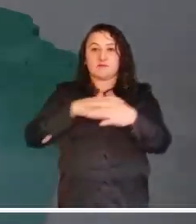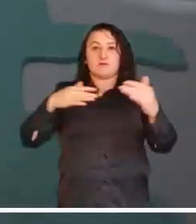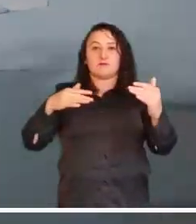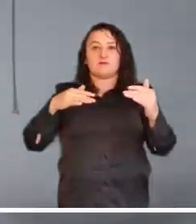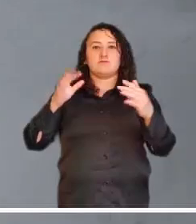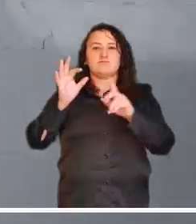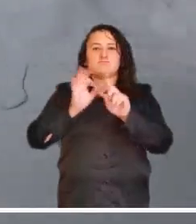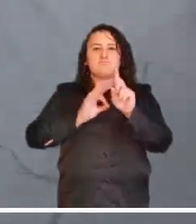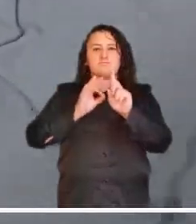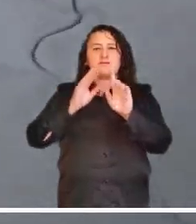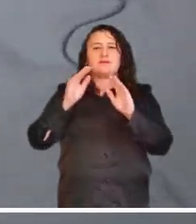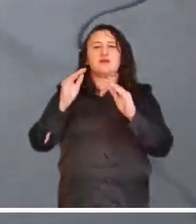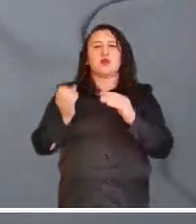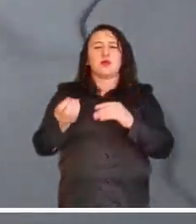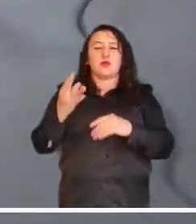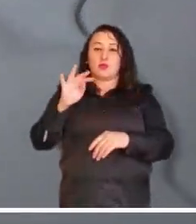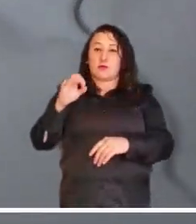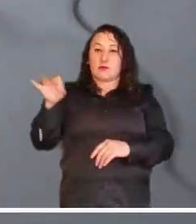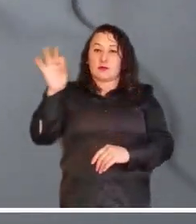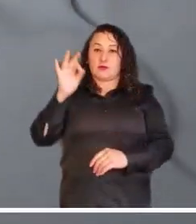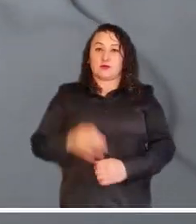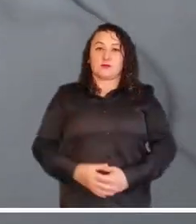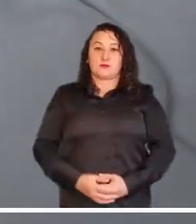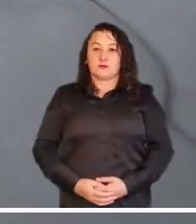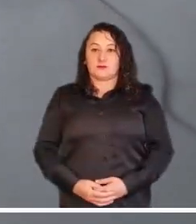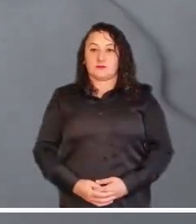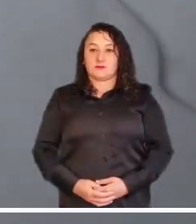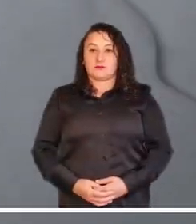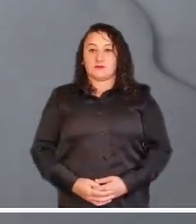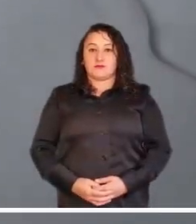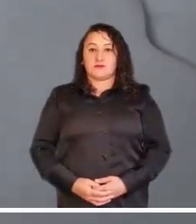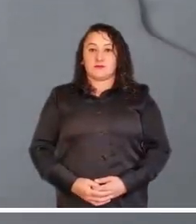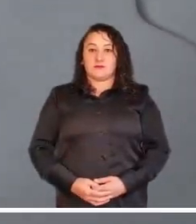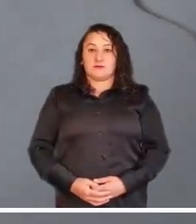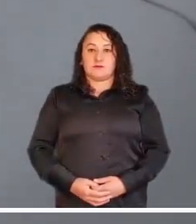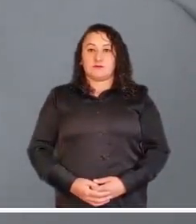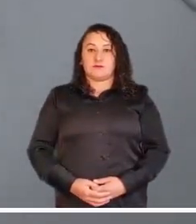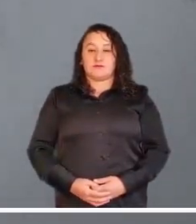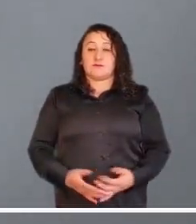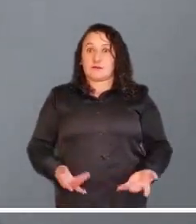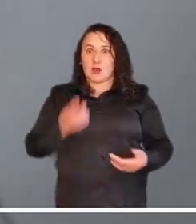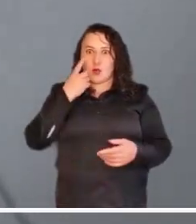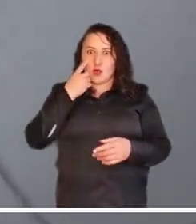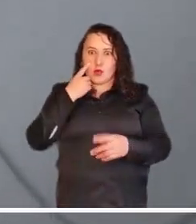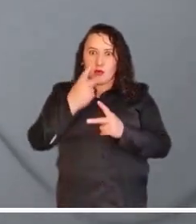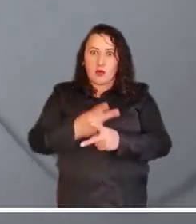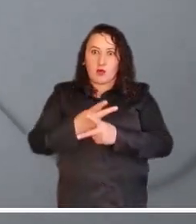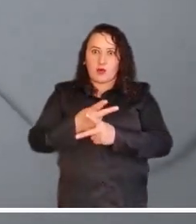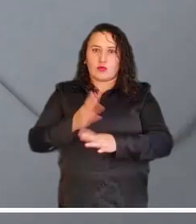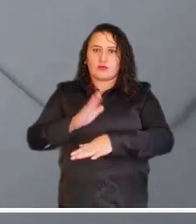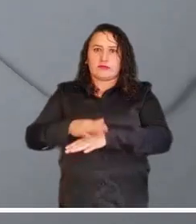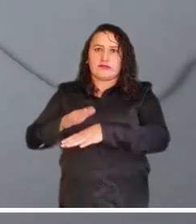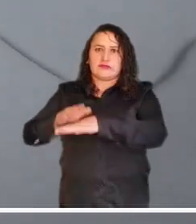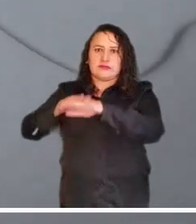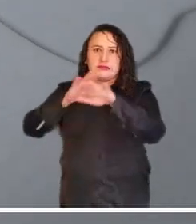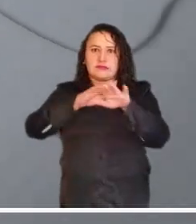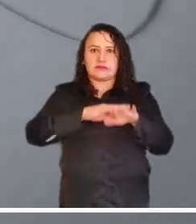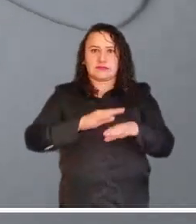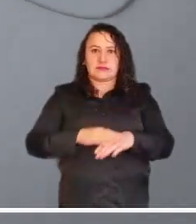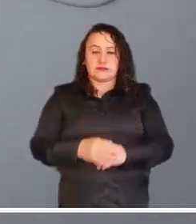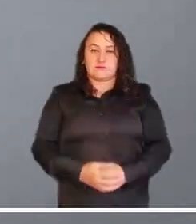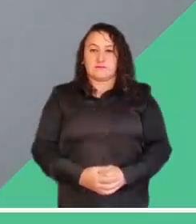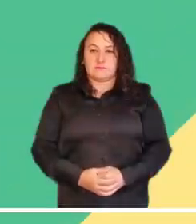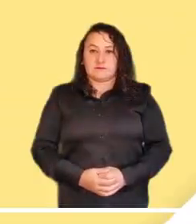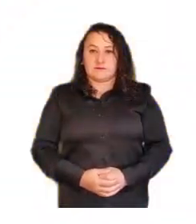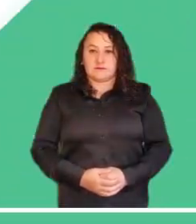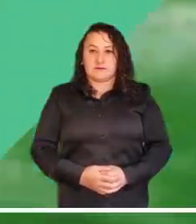Condiciones secas y semicubiertas tendremos en la capital. En la madrugada las temperaturas podrían bajar hasta los 9 grados.